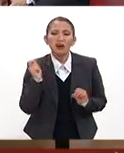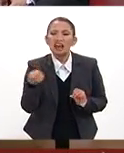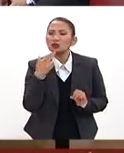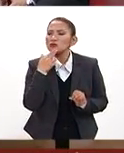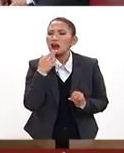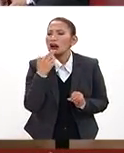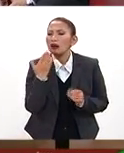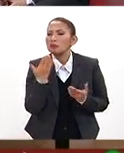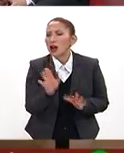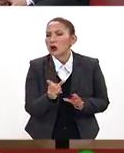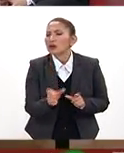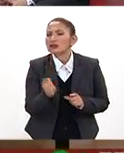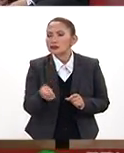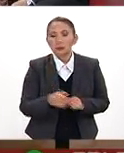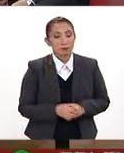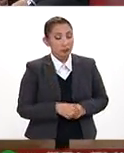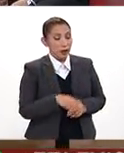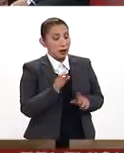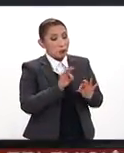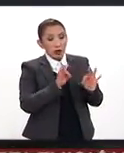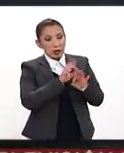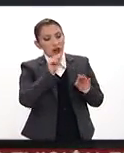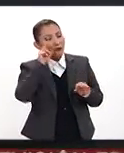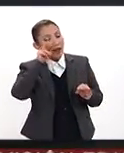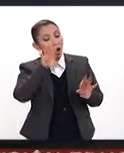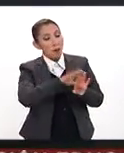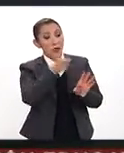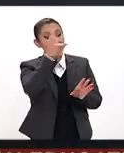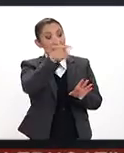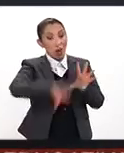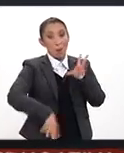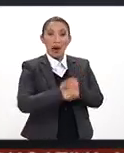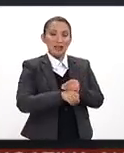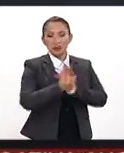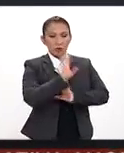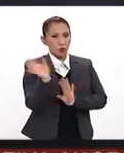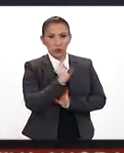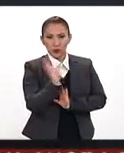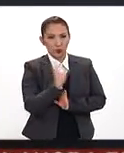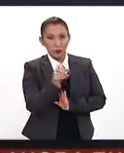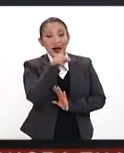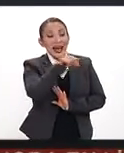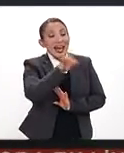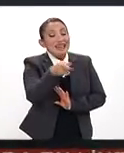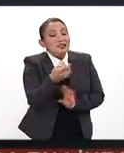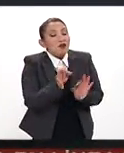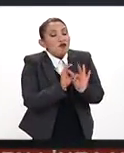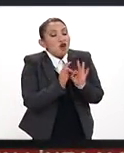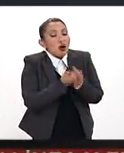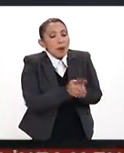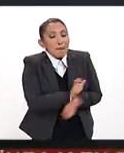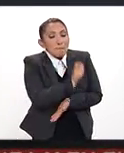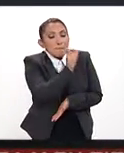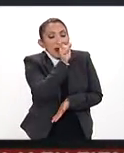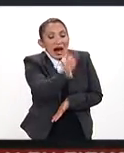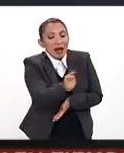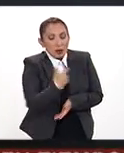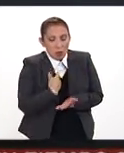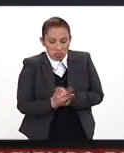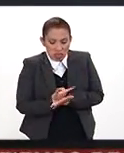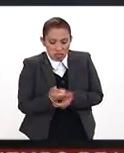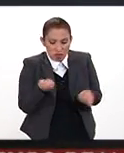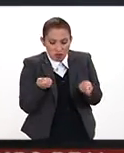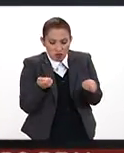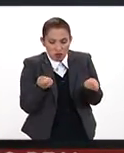usar bien una tarjeta de crédito? Lo principal es que no la veamos como dinero adicional, es decir, simplemente es una forma de pago, una forma de administrar